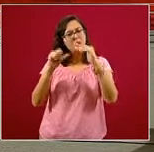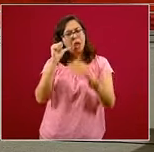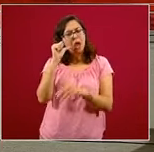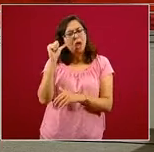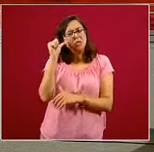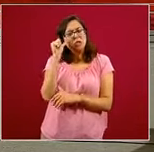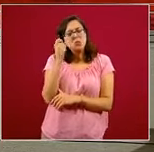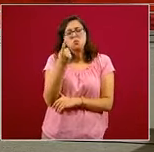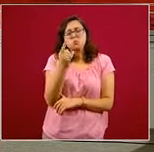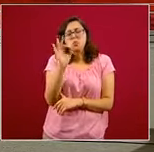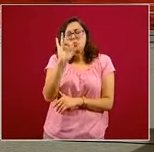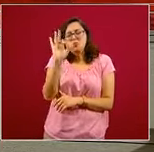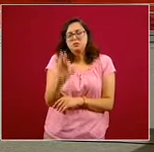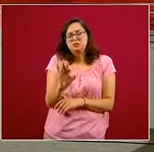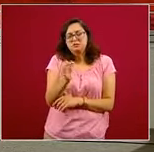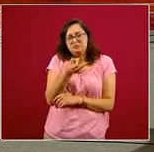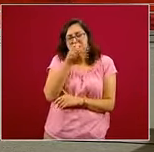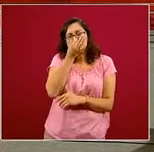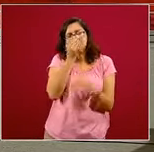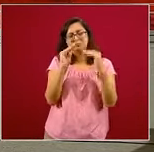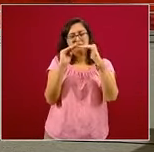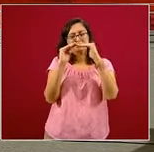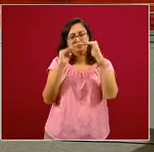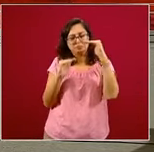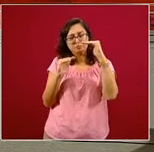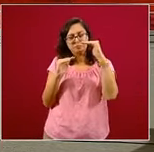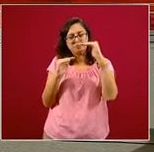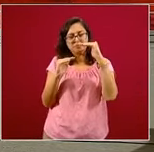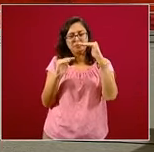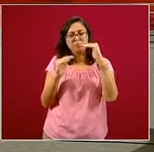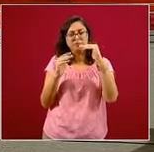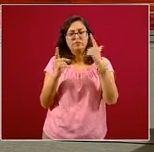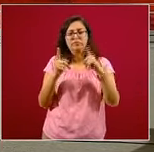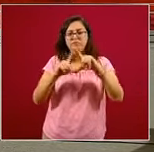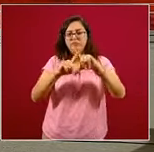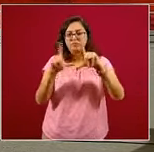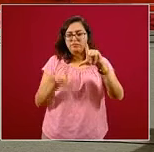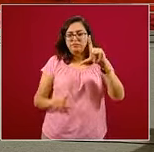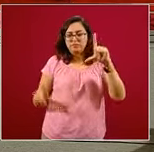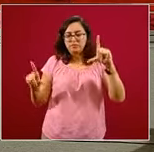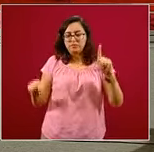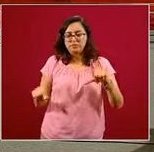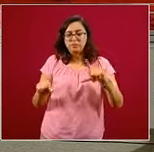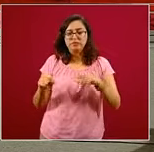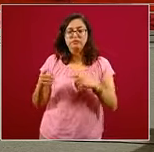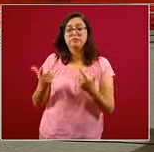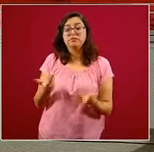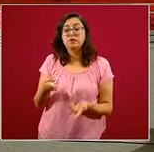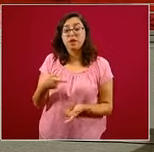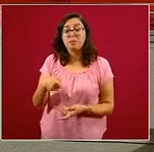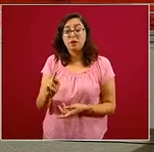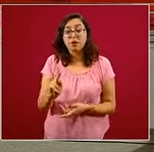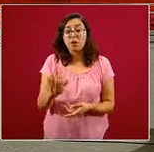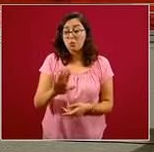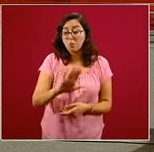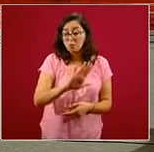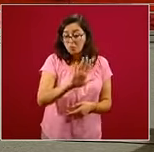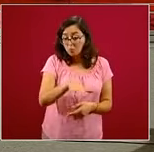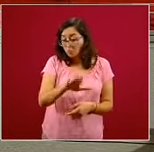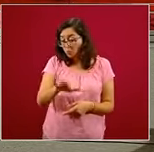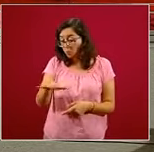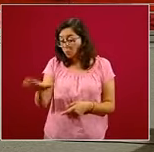alcanzó el 1%, creo que está en 0.93 la tasa nacional y el número de defunciones